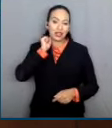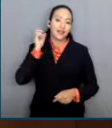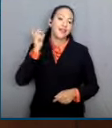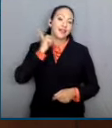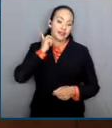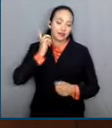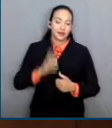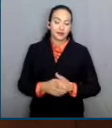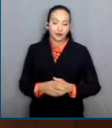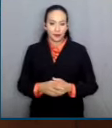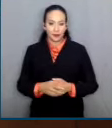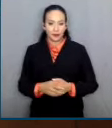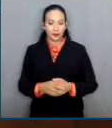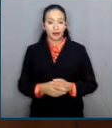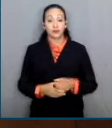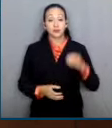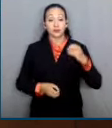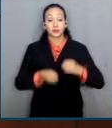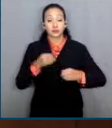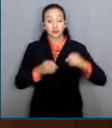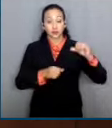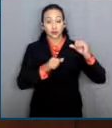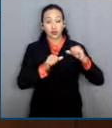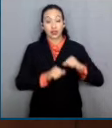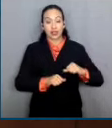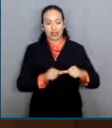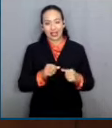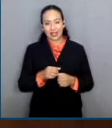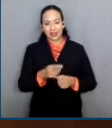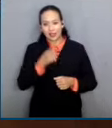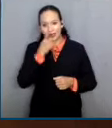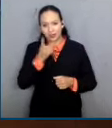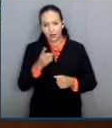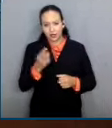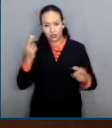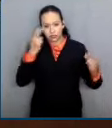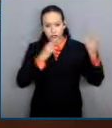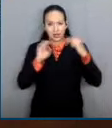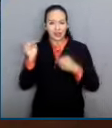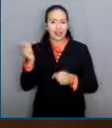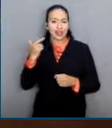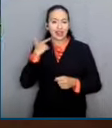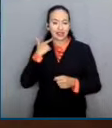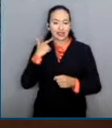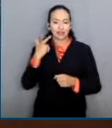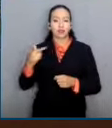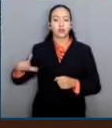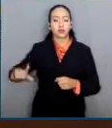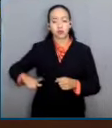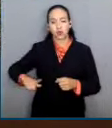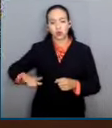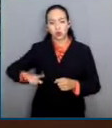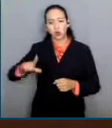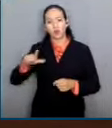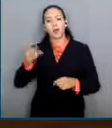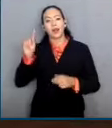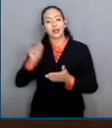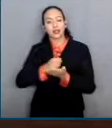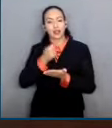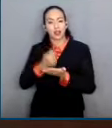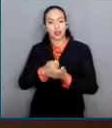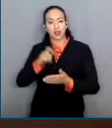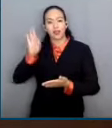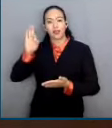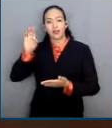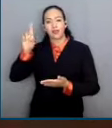del Poder Judicial de la Federación revocó el registro del exgobernador de Tamaulipas, Francisco García Cabeza de Vaca, como candidato del